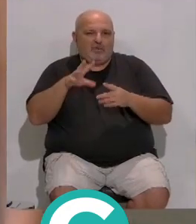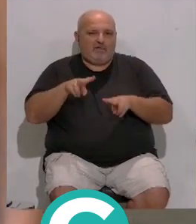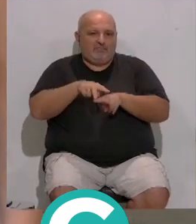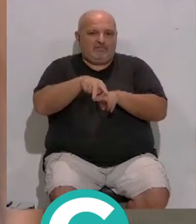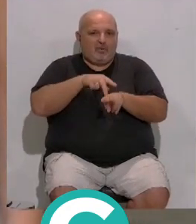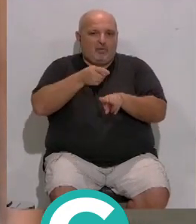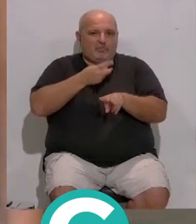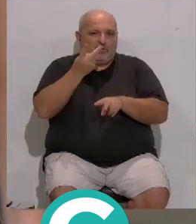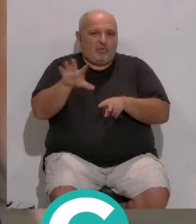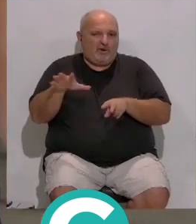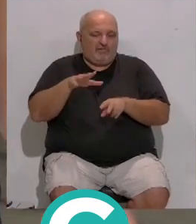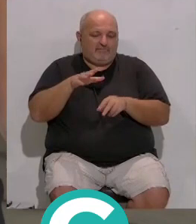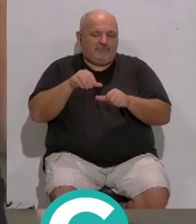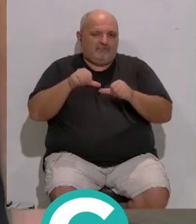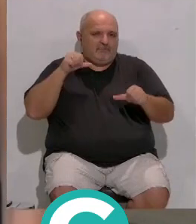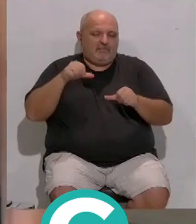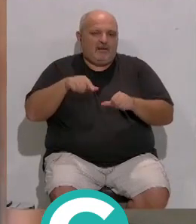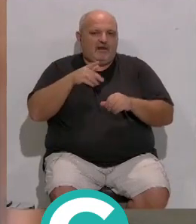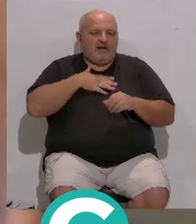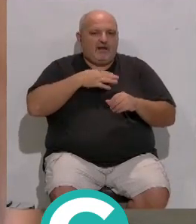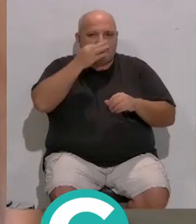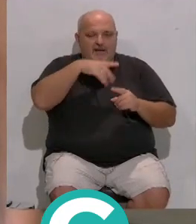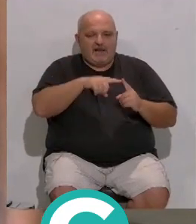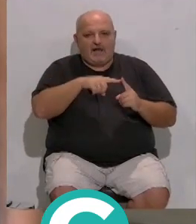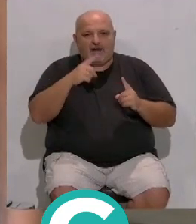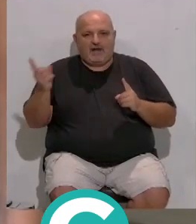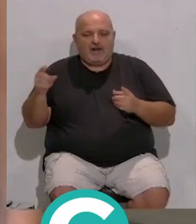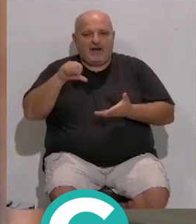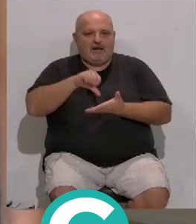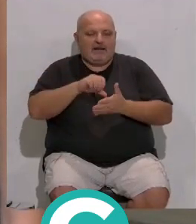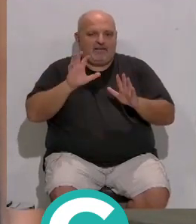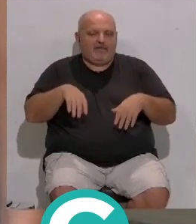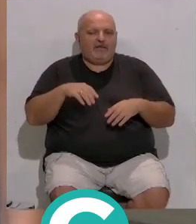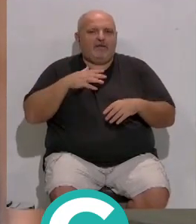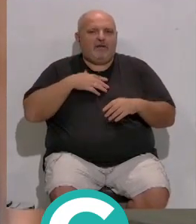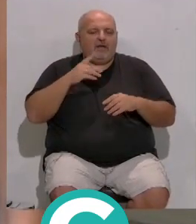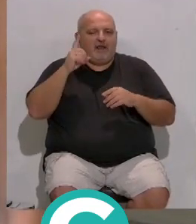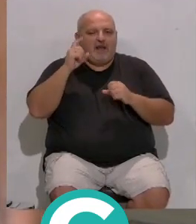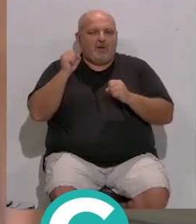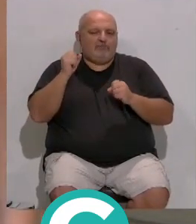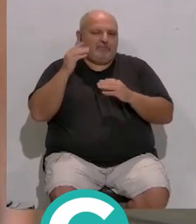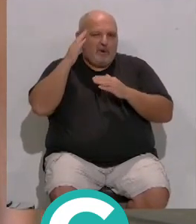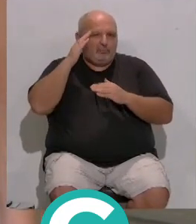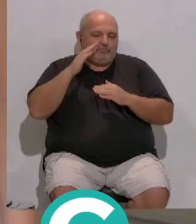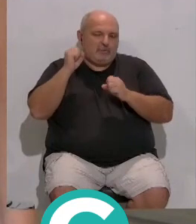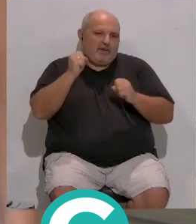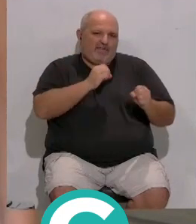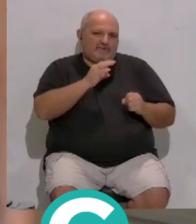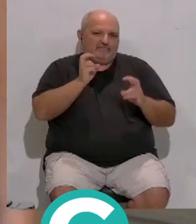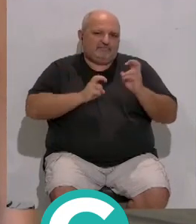ferroviaria de Renfe... ...desde Río Arillo hasta Cádiz Capital... ...numerosas autoridades han participado... ...en este primer viaje